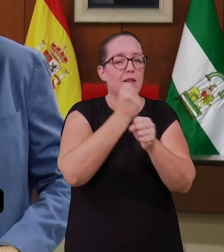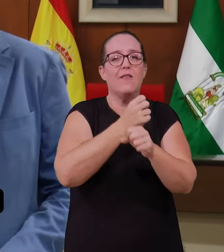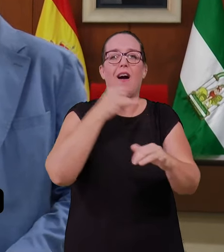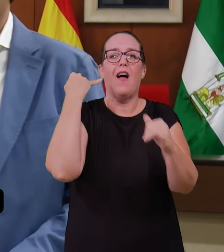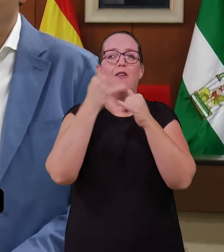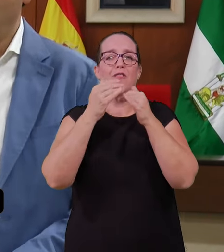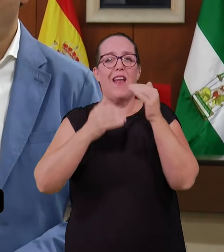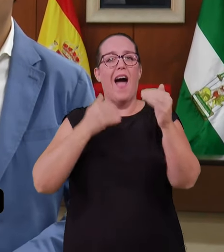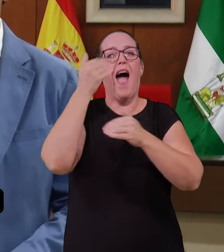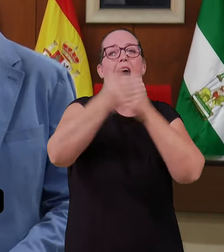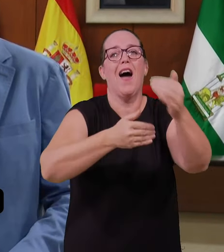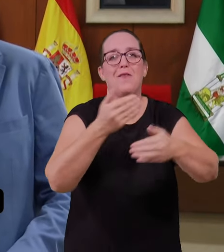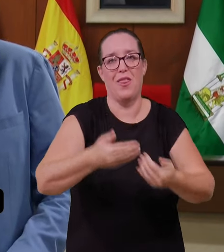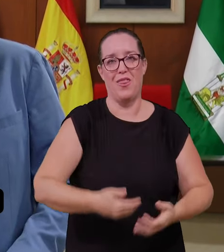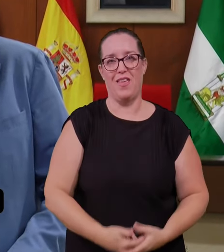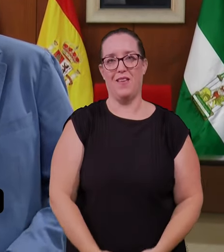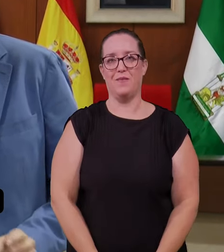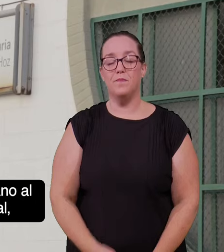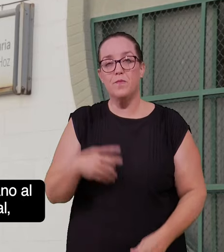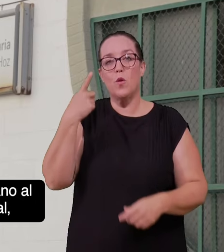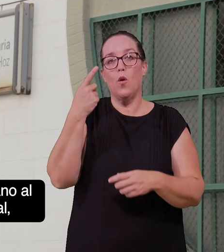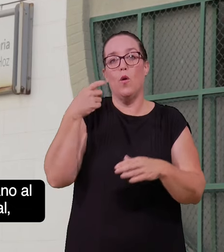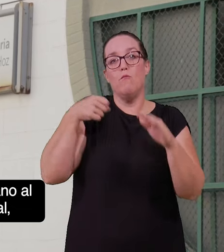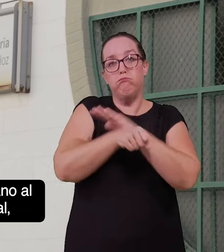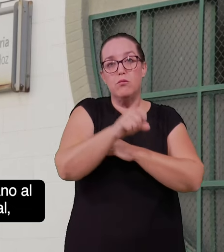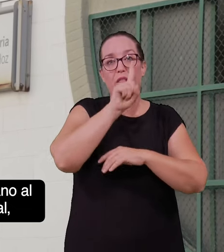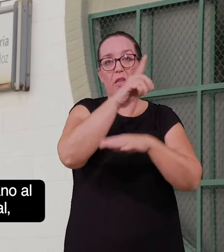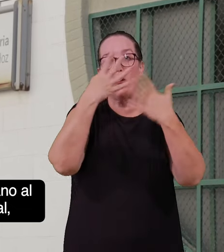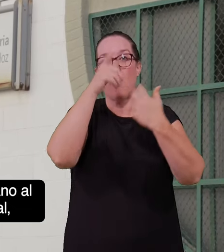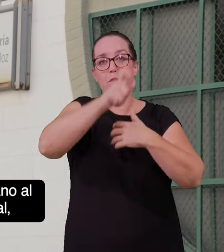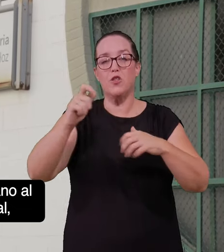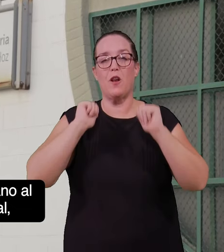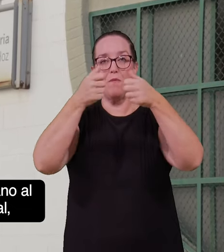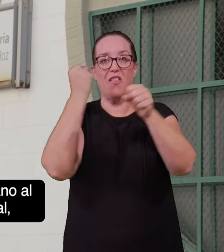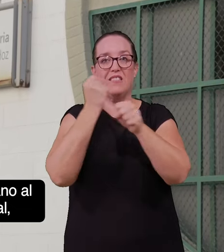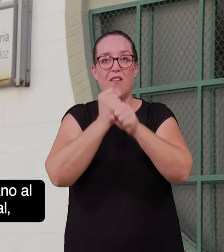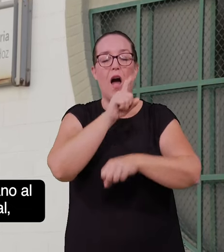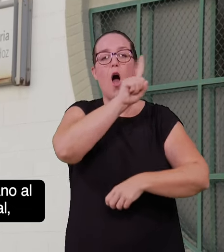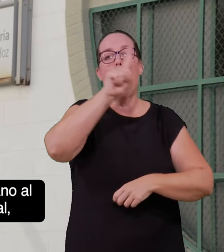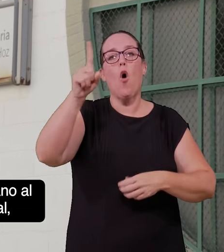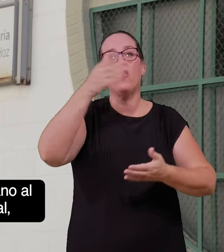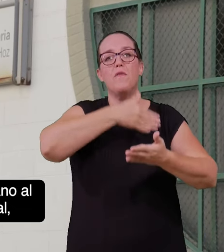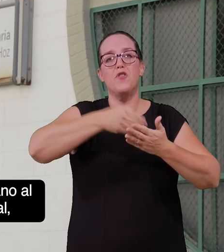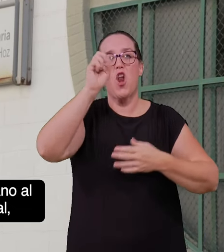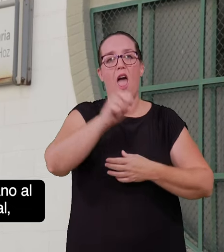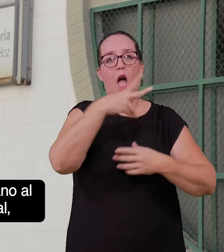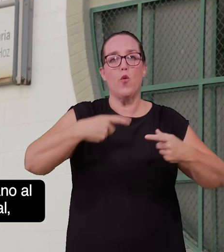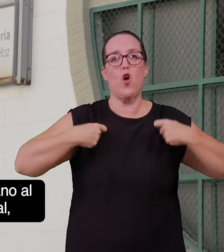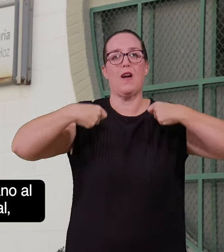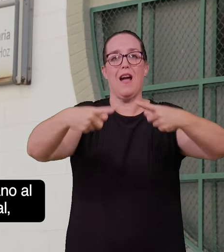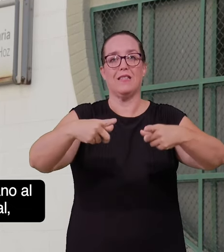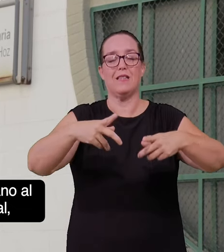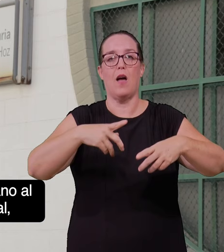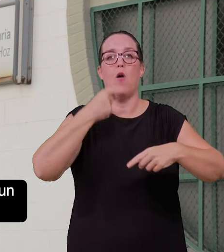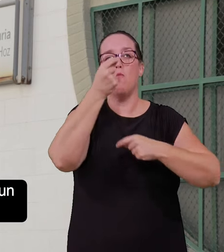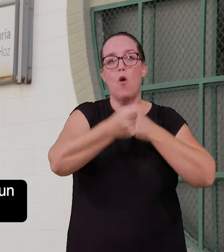días, pues hoy podemos daros avance. Una intervención que va a suponer un coste anual cercano al millón de euros procedente del